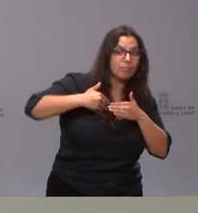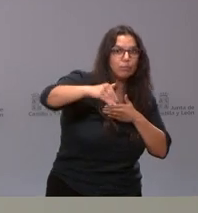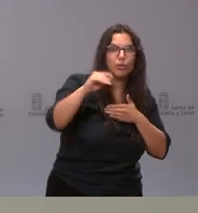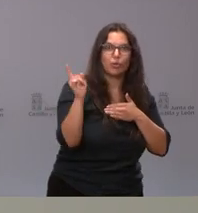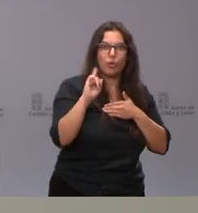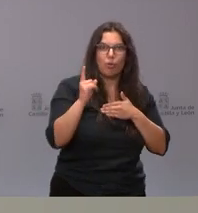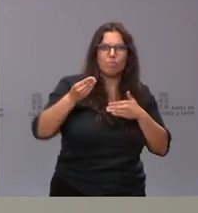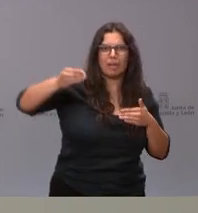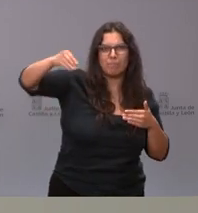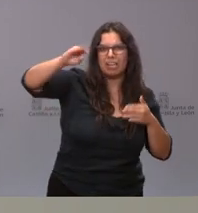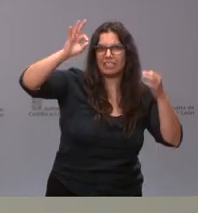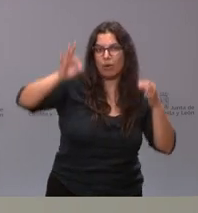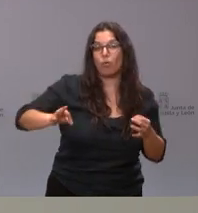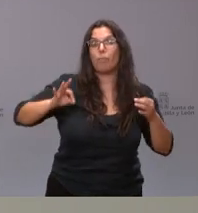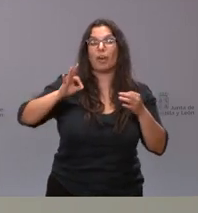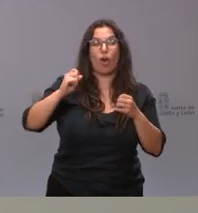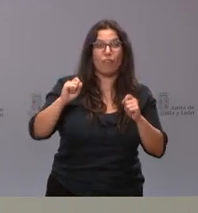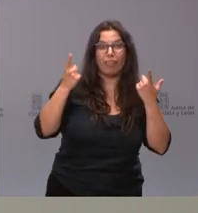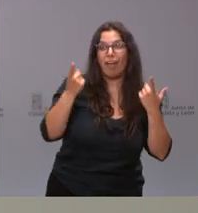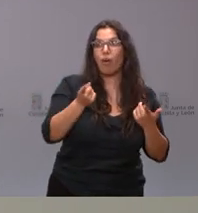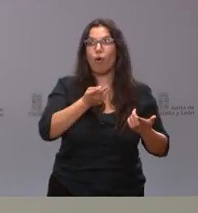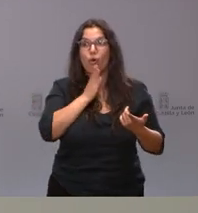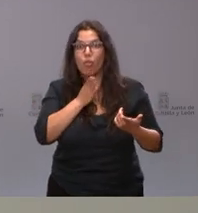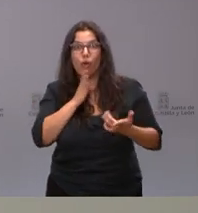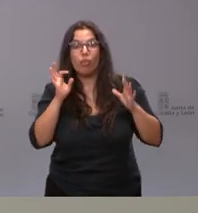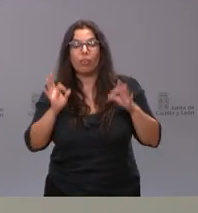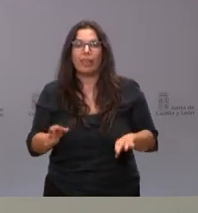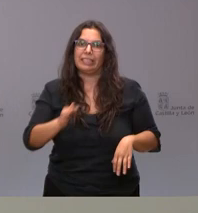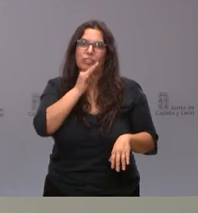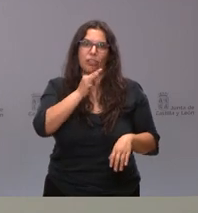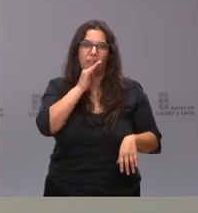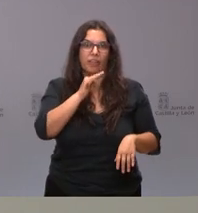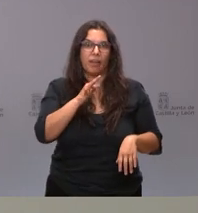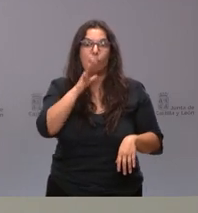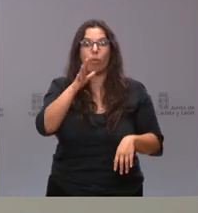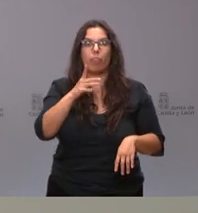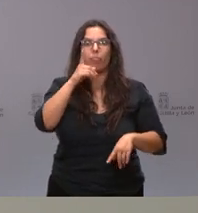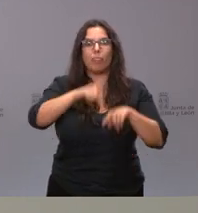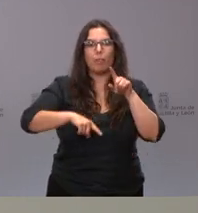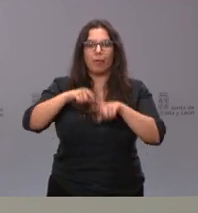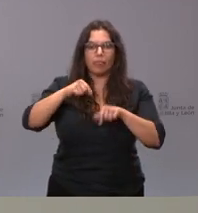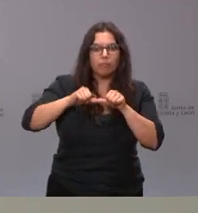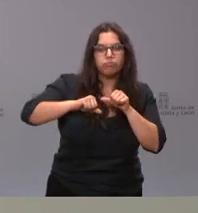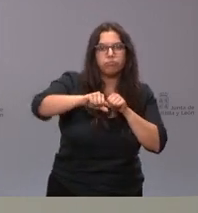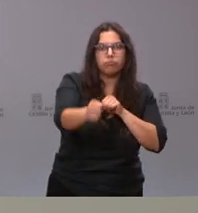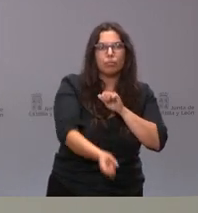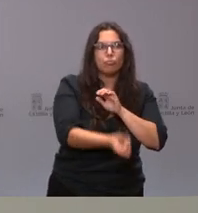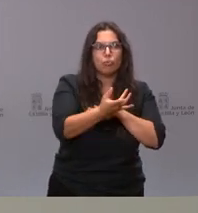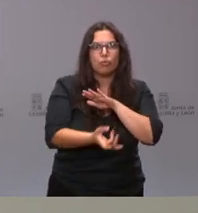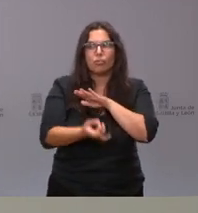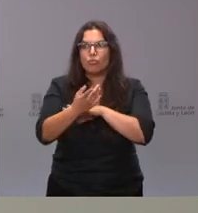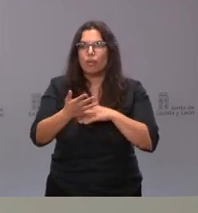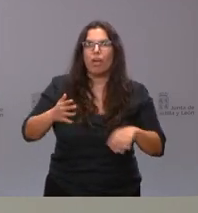no están cuantificados el número definitivo ni sus ubicaciones en función de esa realidad, de esa reserva, de esa cantidad, para irlas concretando